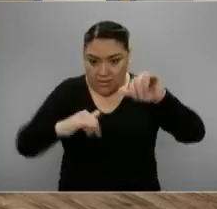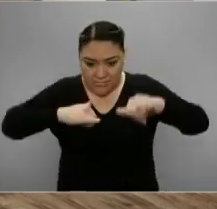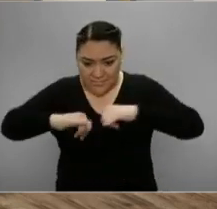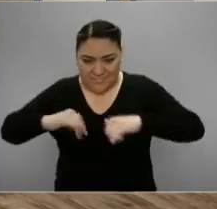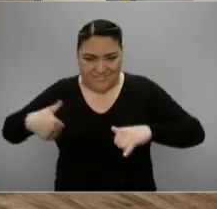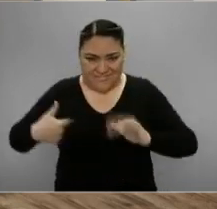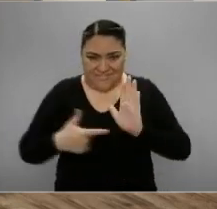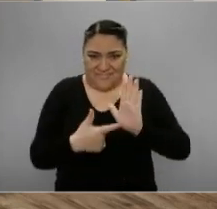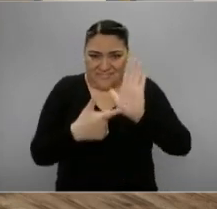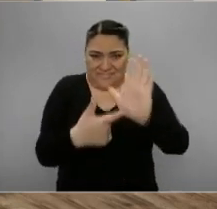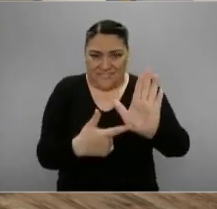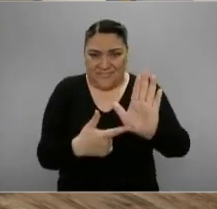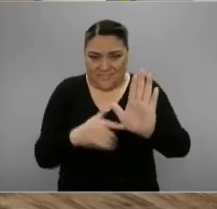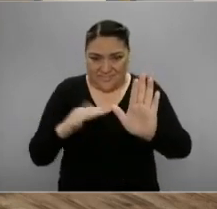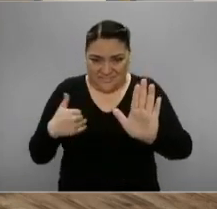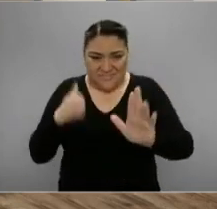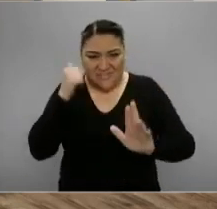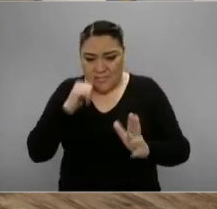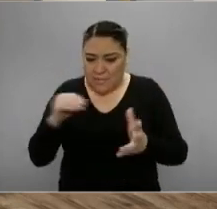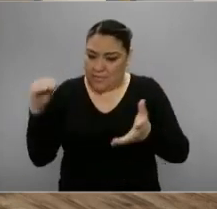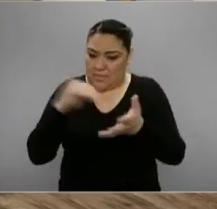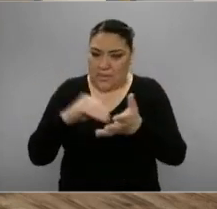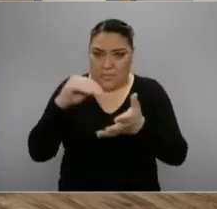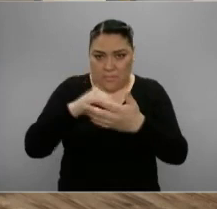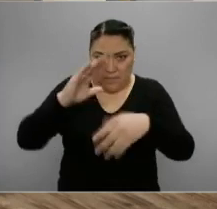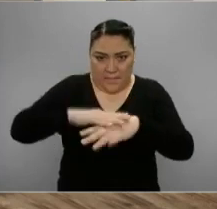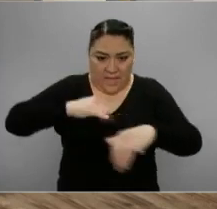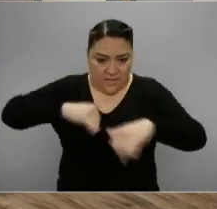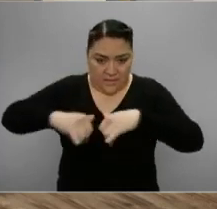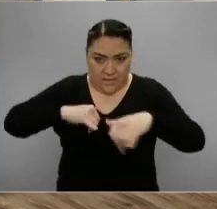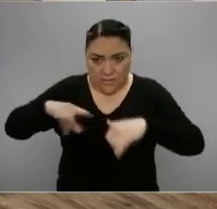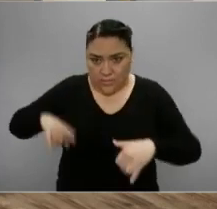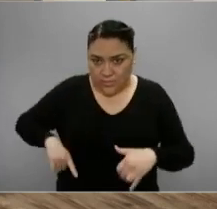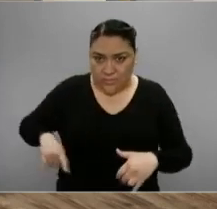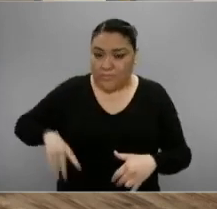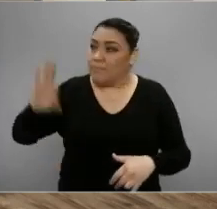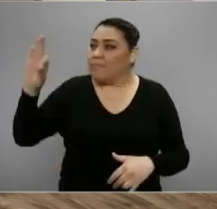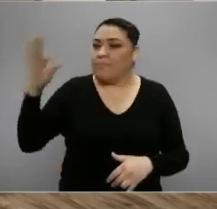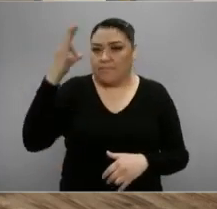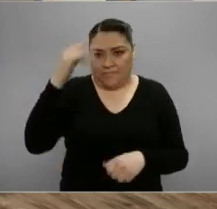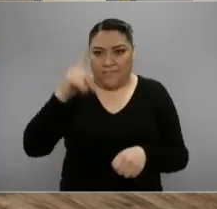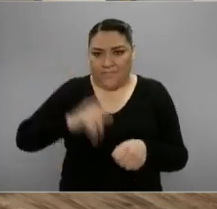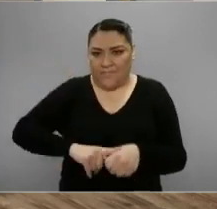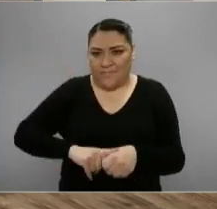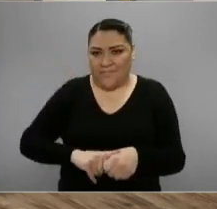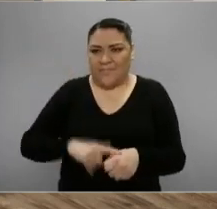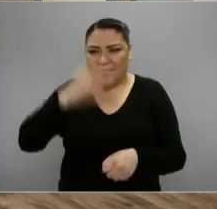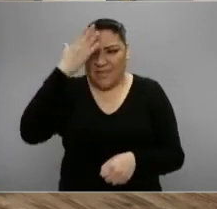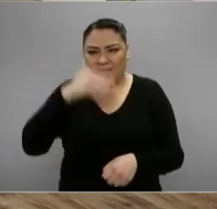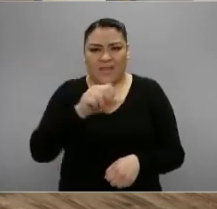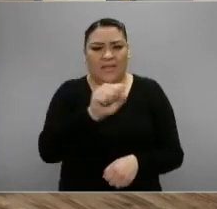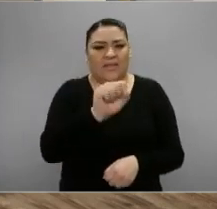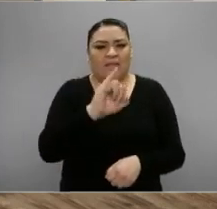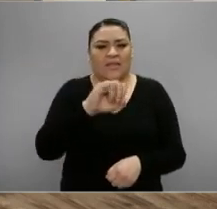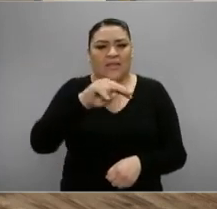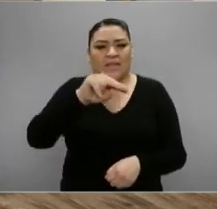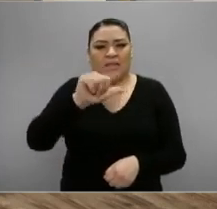que en teoría es el que se actualiza con mayor velocidad, que es el del gobierno federal, el de SINAVE